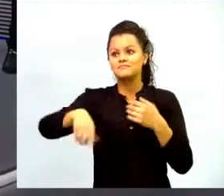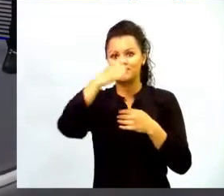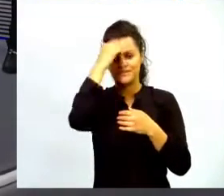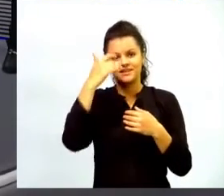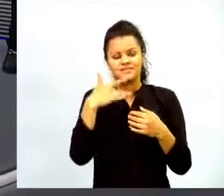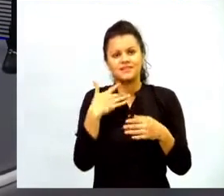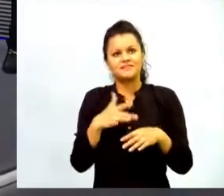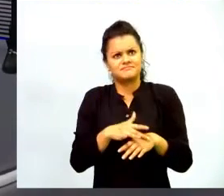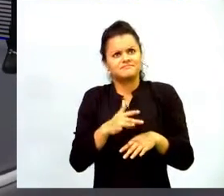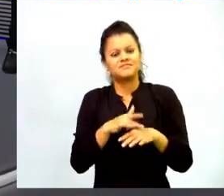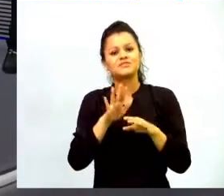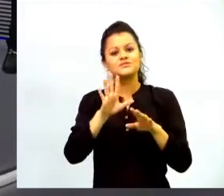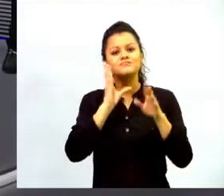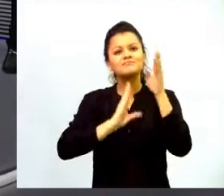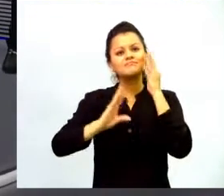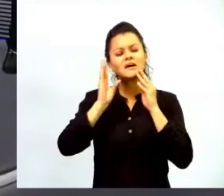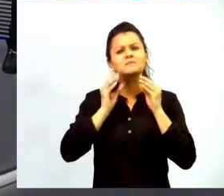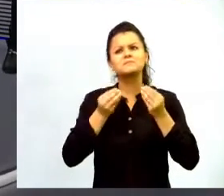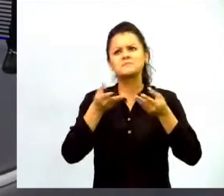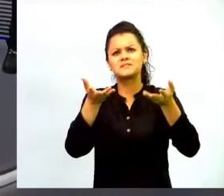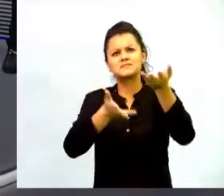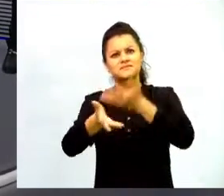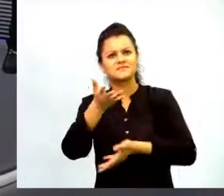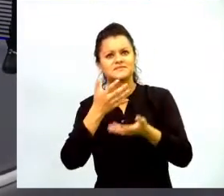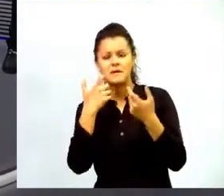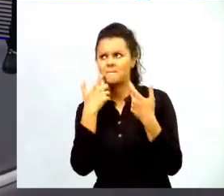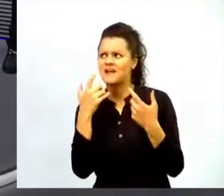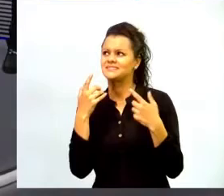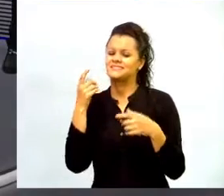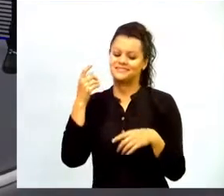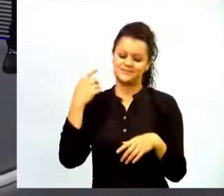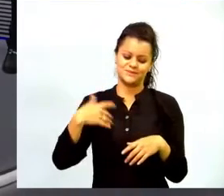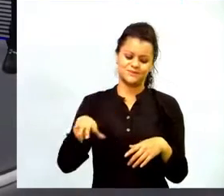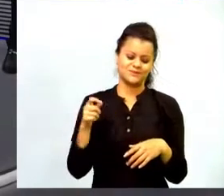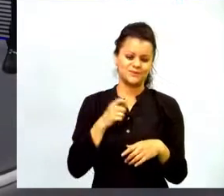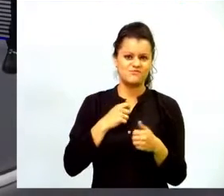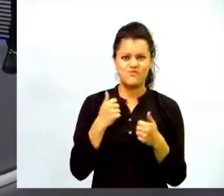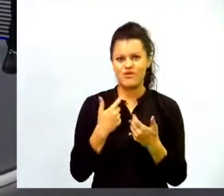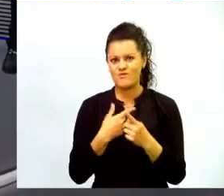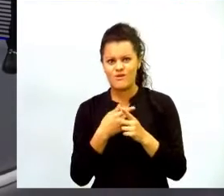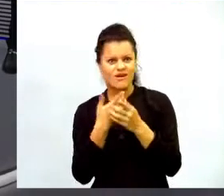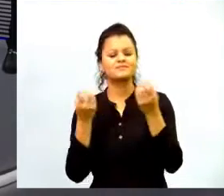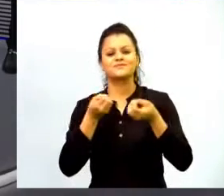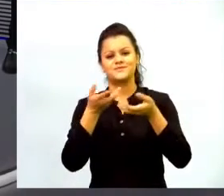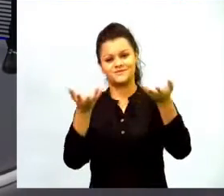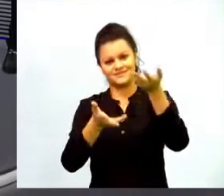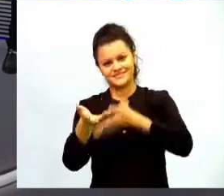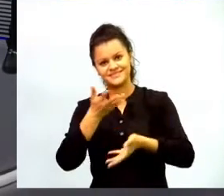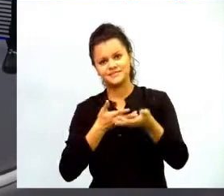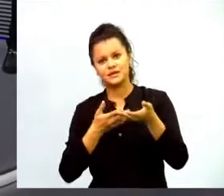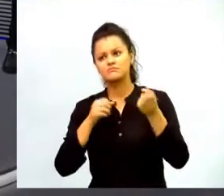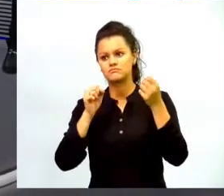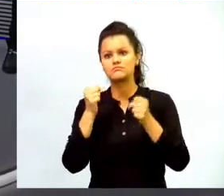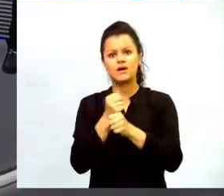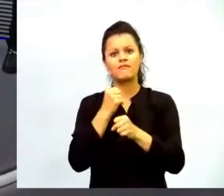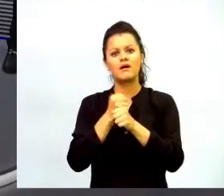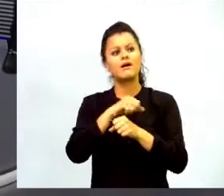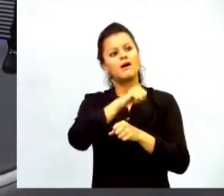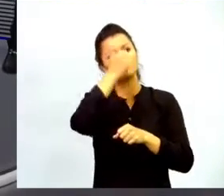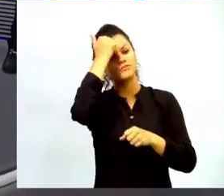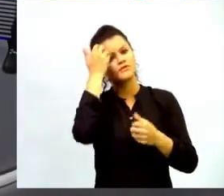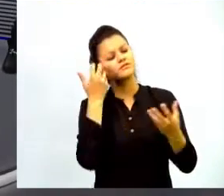compartir todas sus experiencias significativas para que puedan llegar a trabajar con otros docentes y